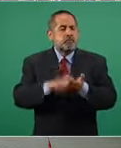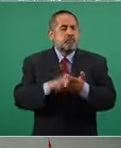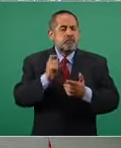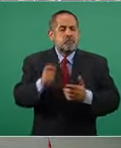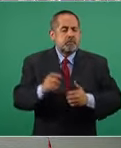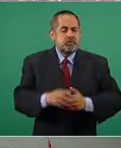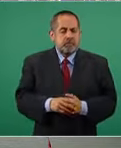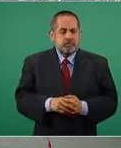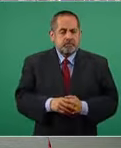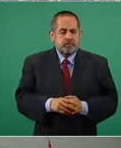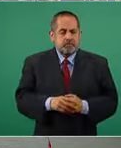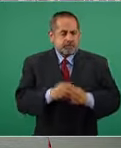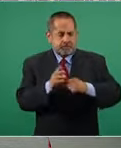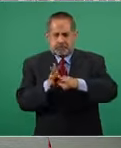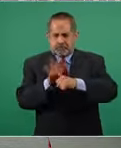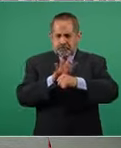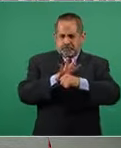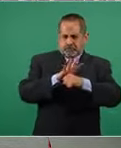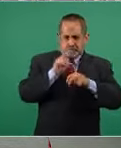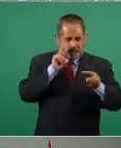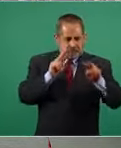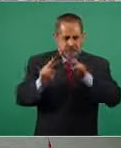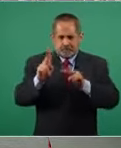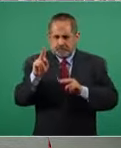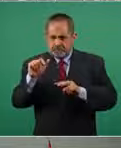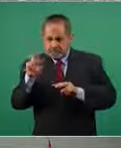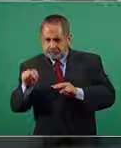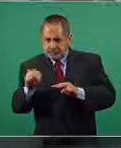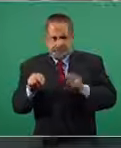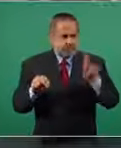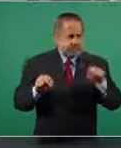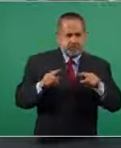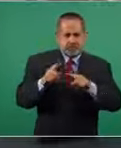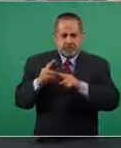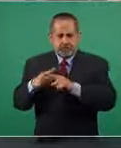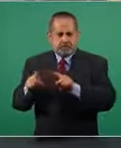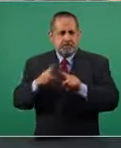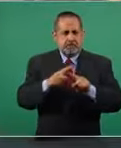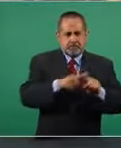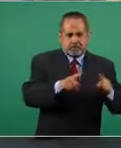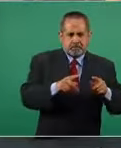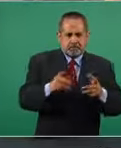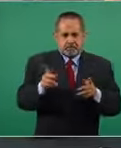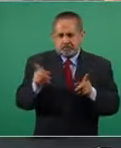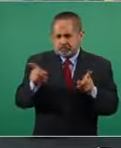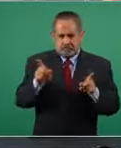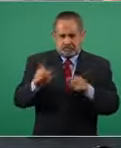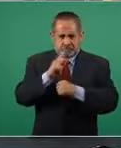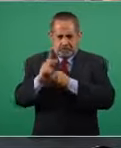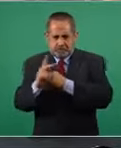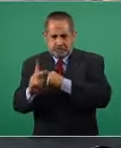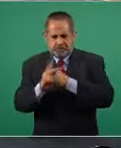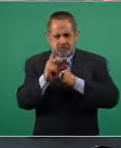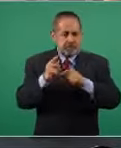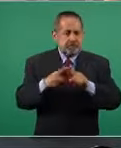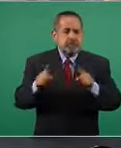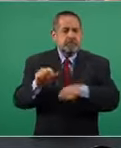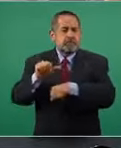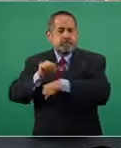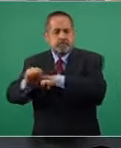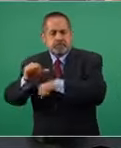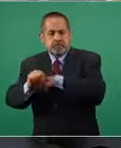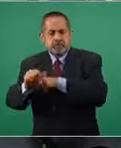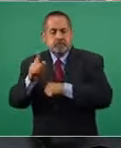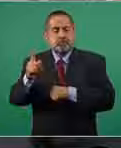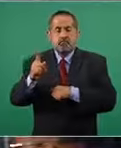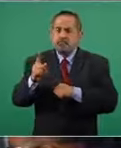pandemia hemos visto estrategias pues diferentes en sus dos países Argentina ha tenido uno de